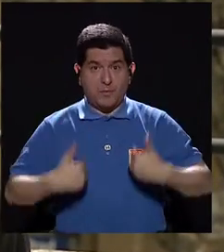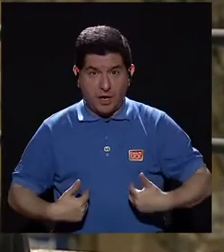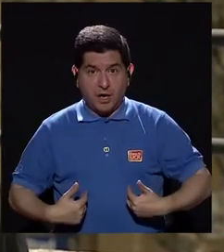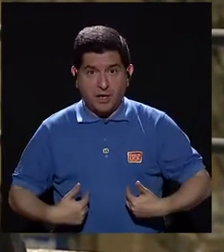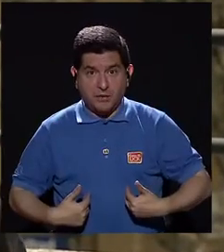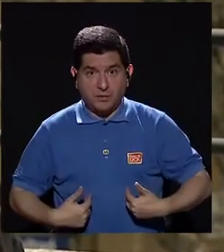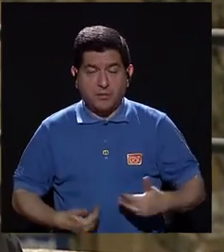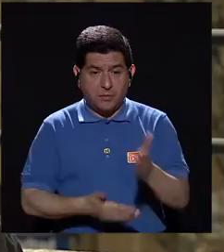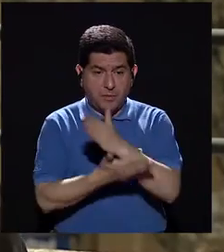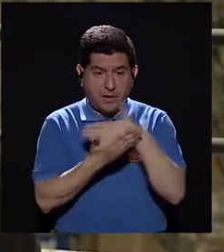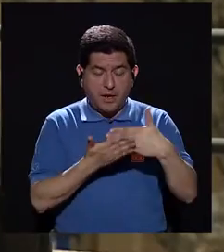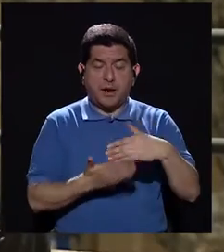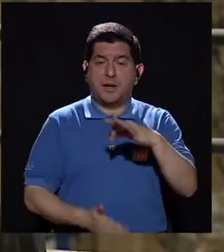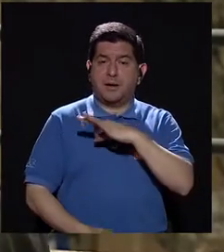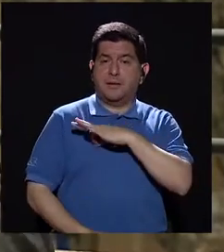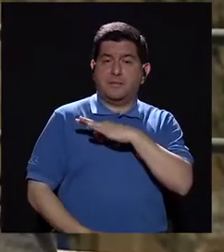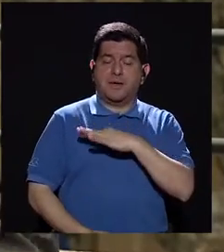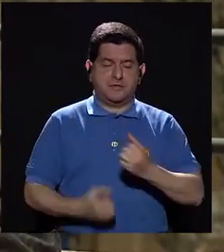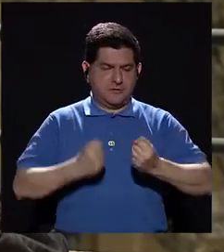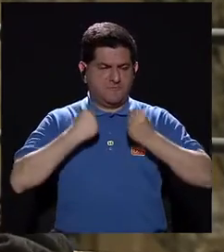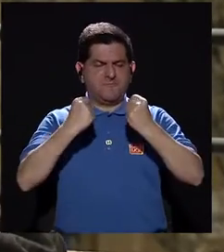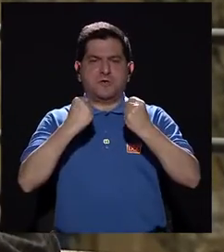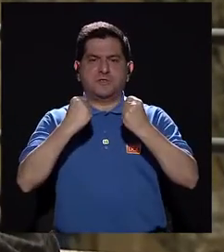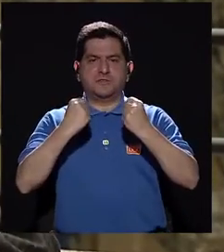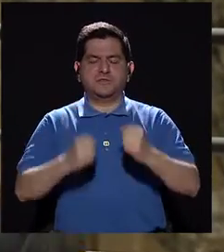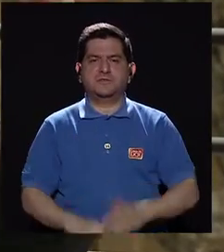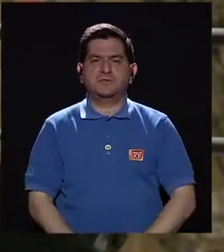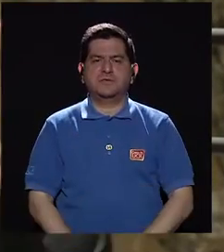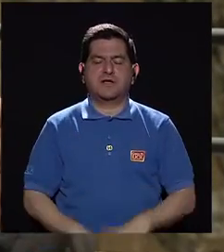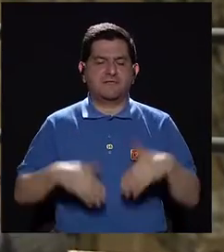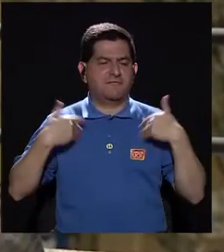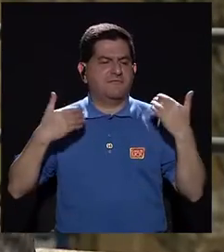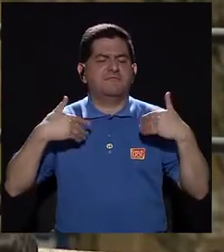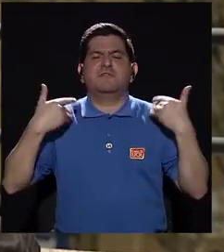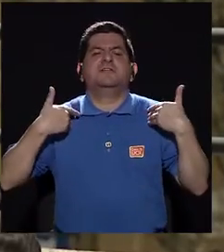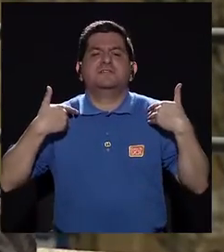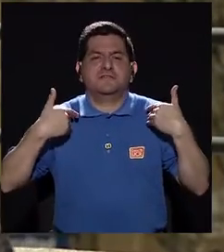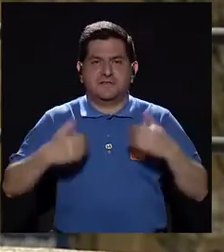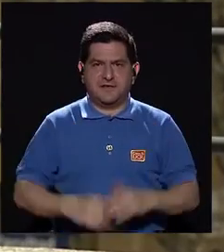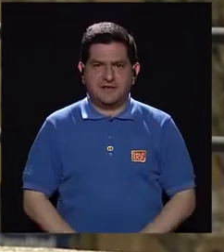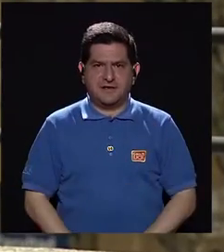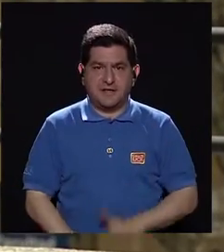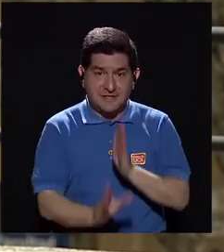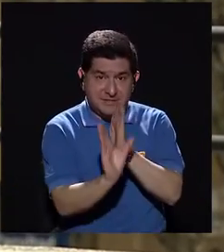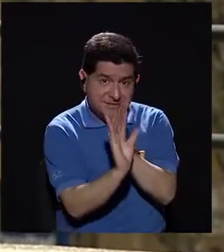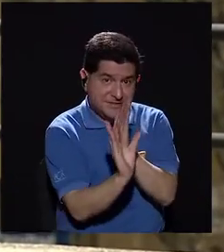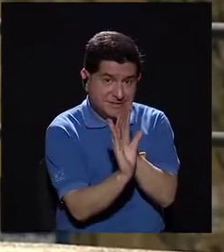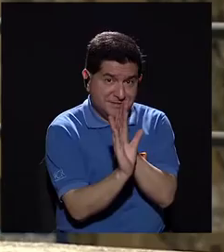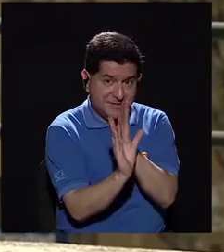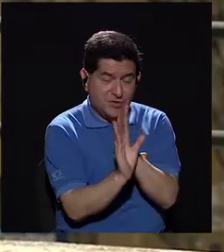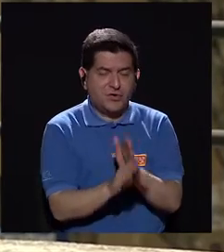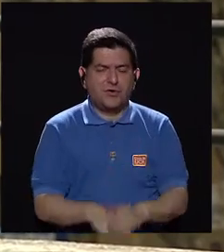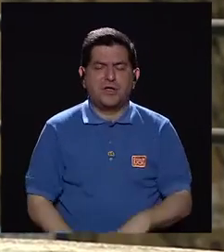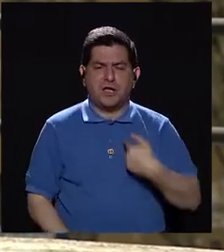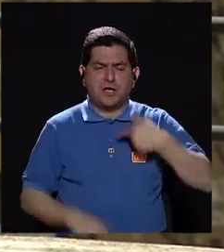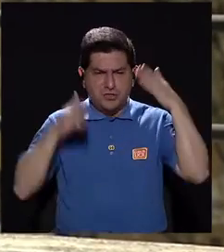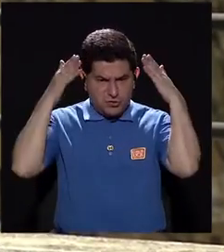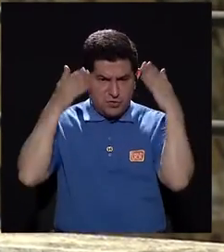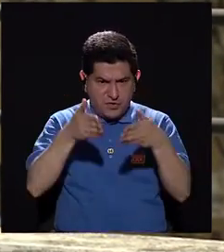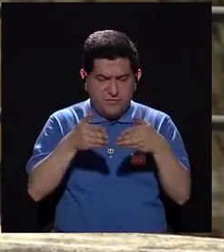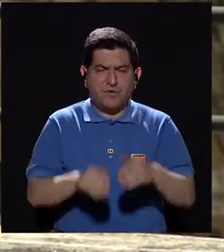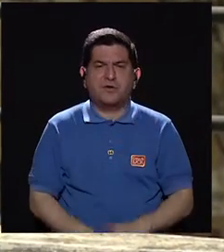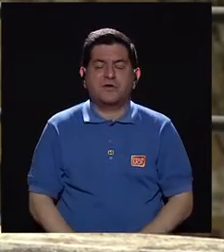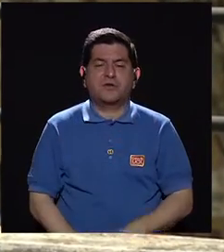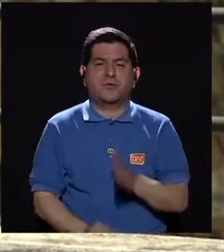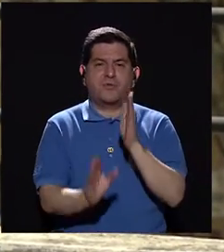en la parte que nos hace bien, en las fortalezas, en lo que nos hace felices. Entonces, la psicología la enfoco yo desde